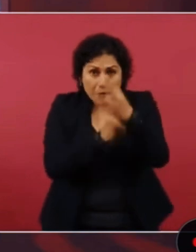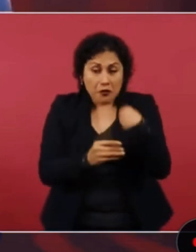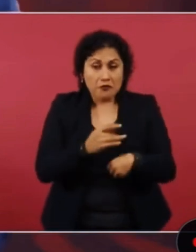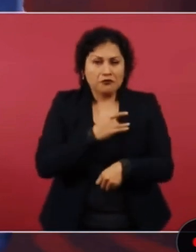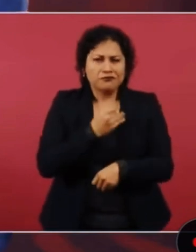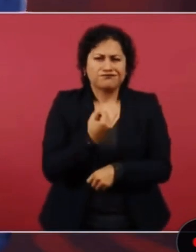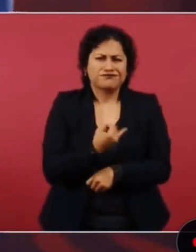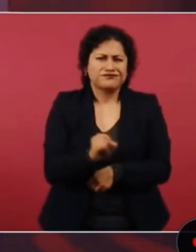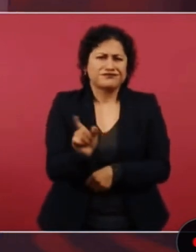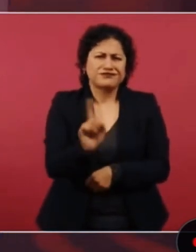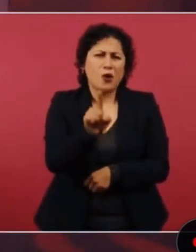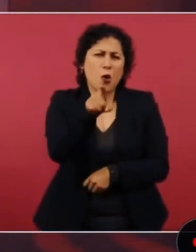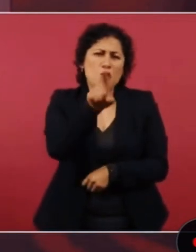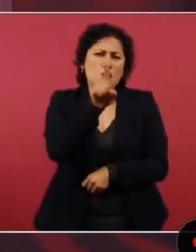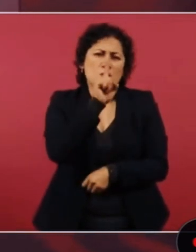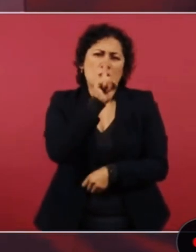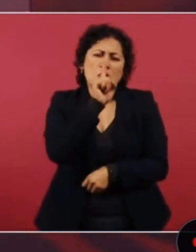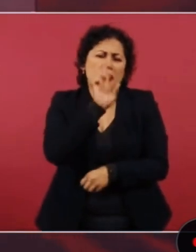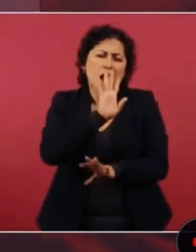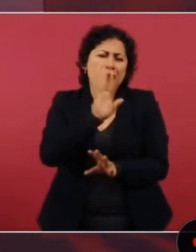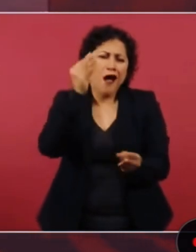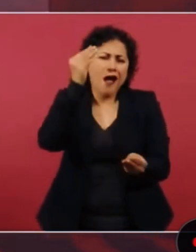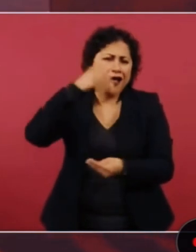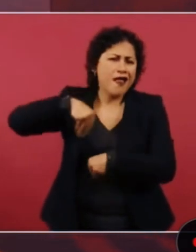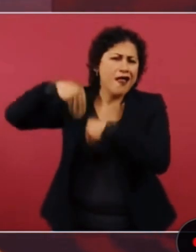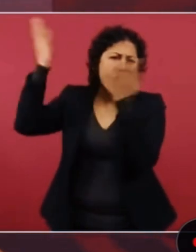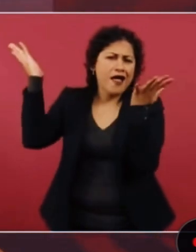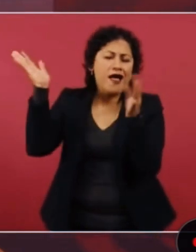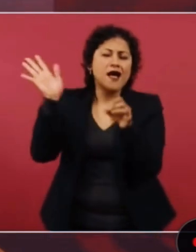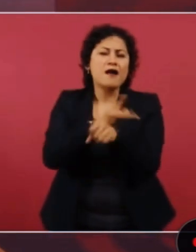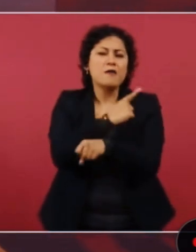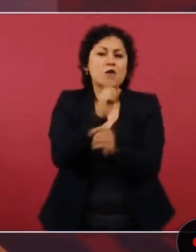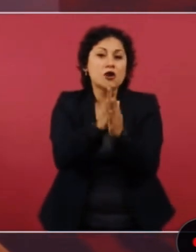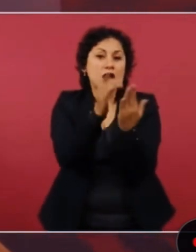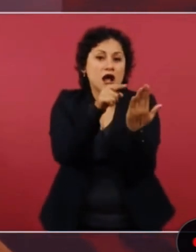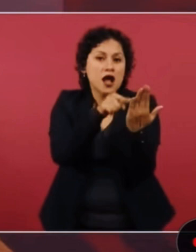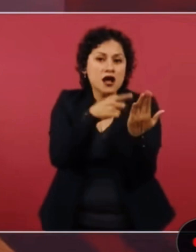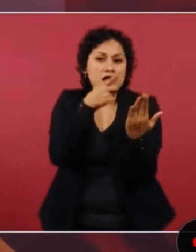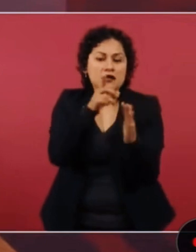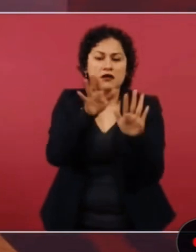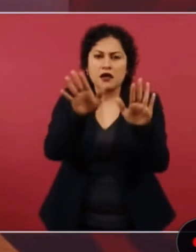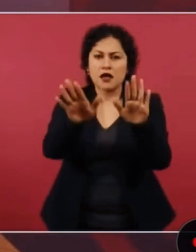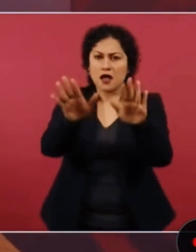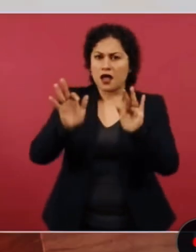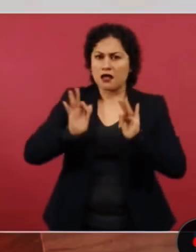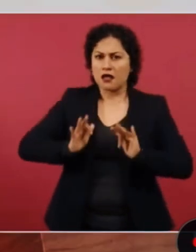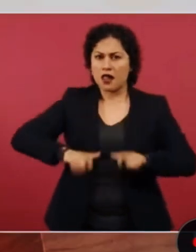los sentimientos de la nación? o ahí se dice que se modere la indigencia y la opulencia